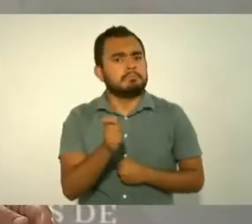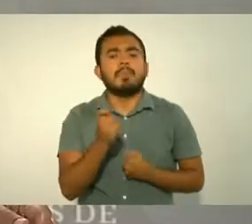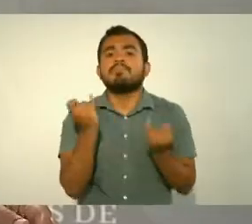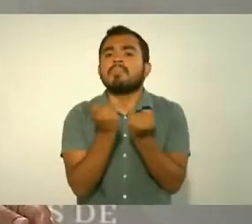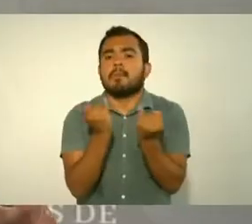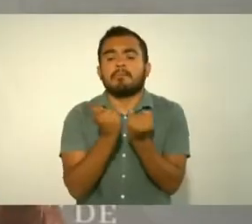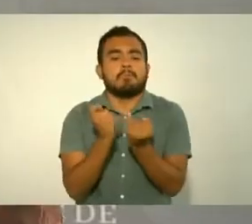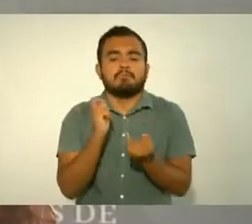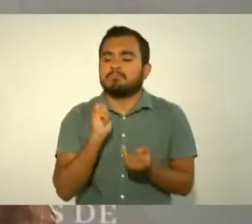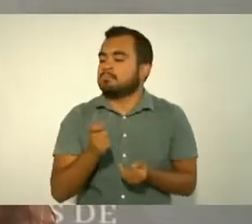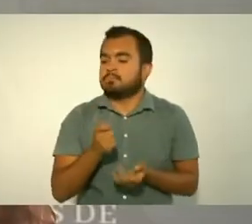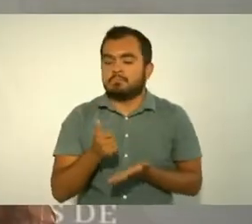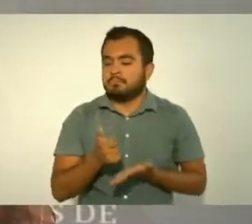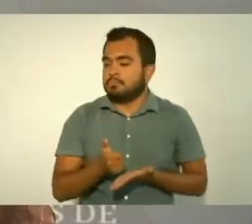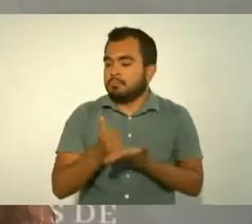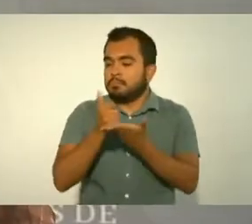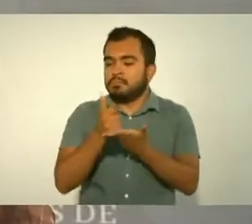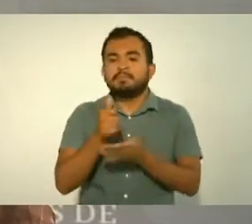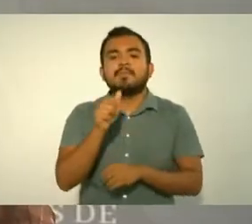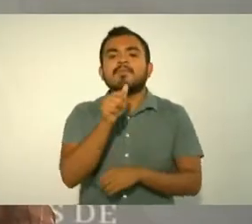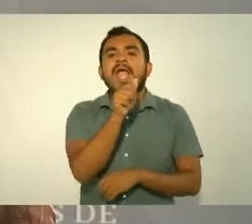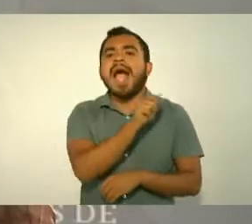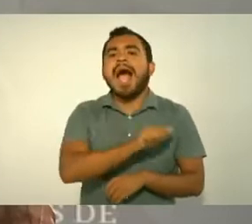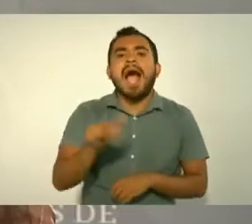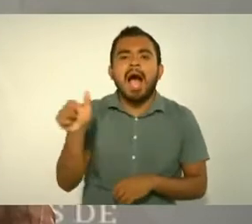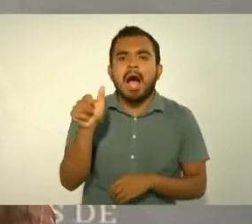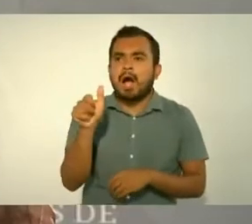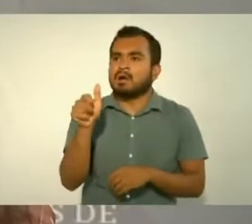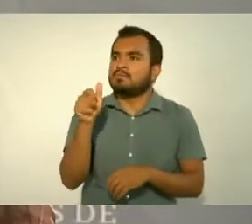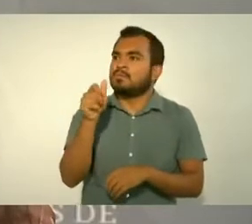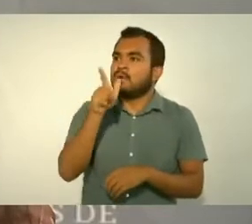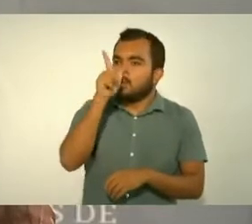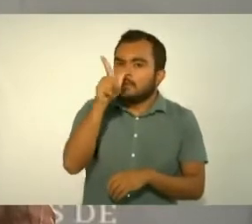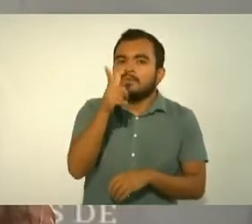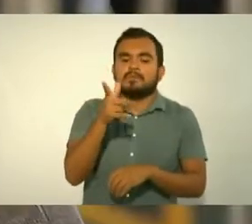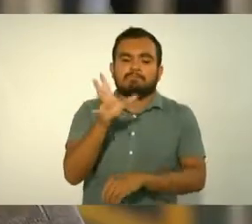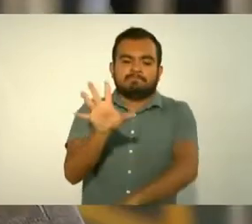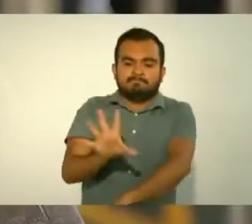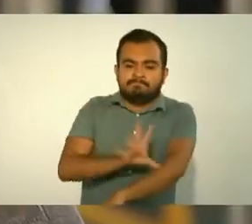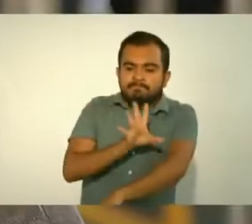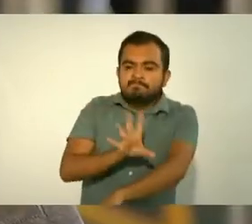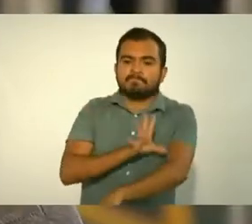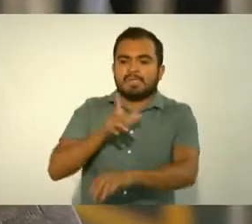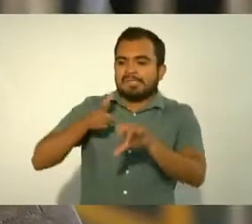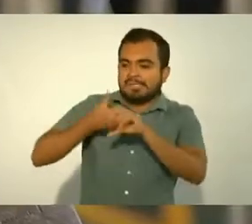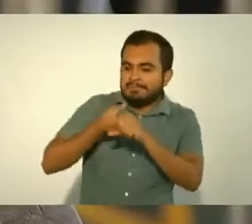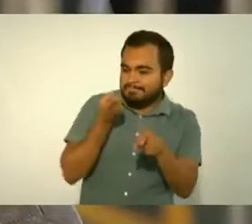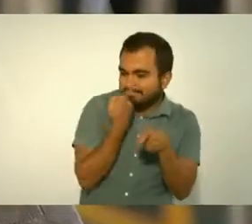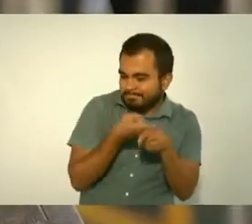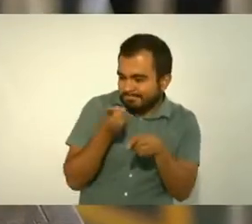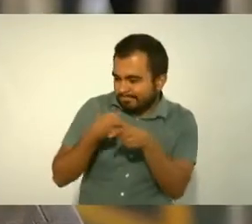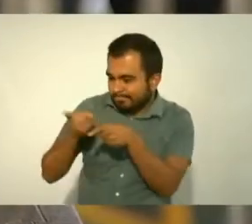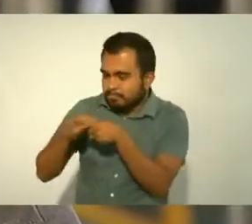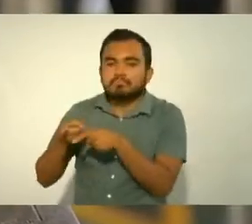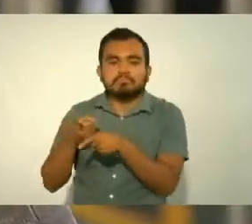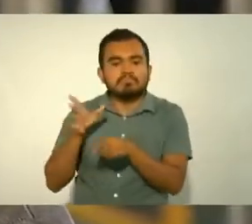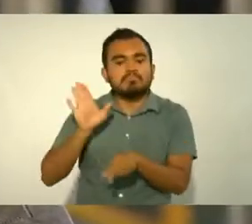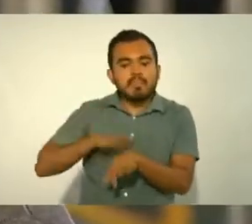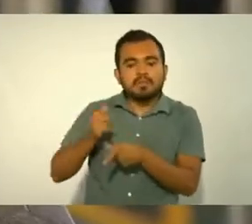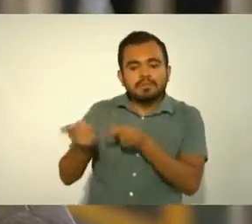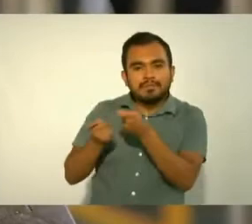sobre los energéticos, ¿se acuerdan cuánto